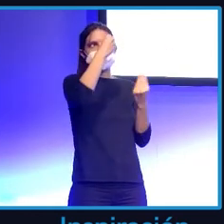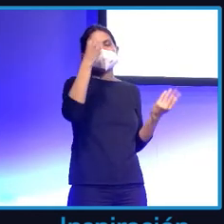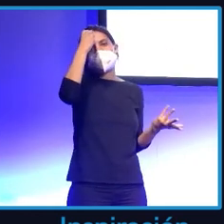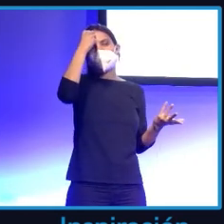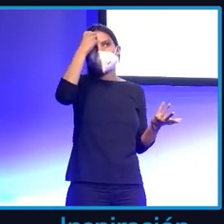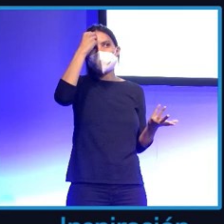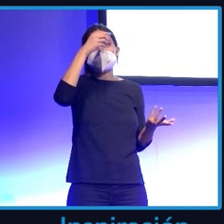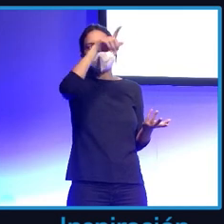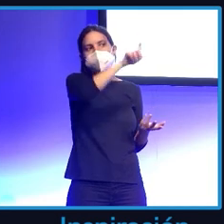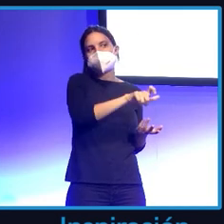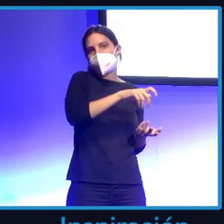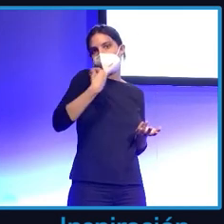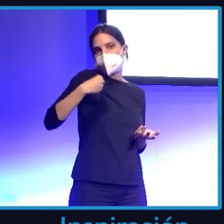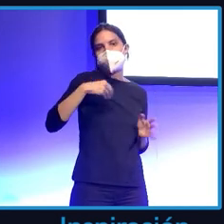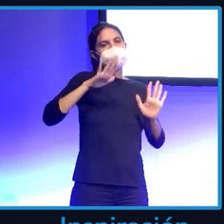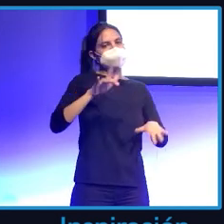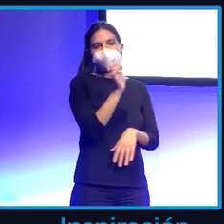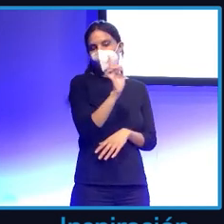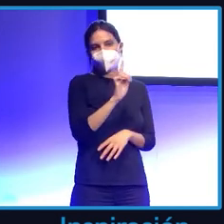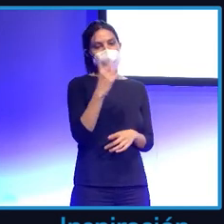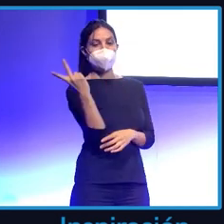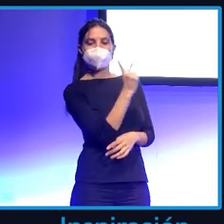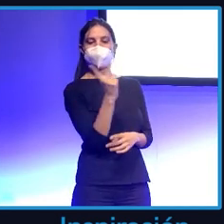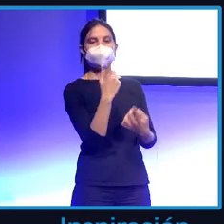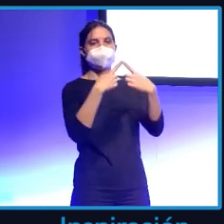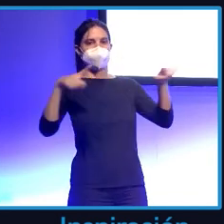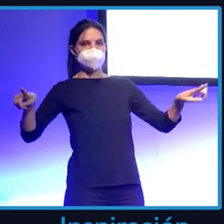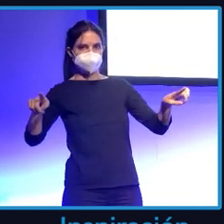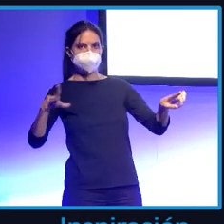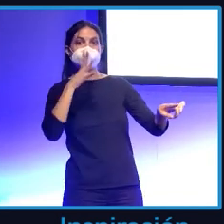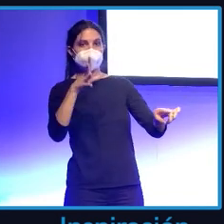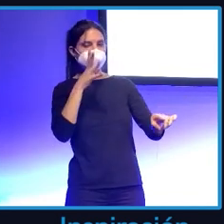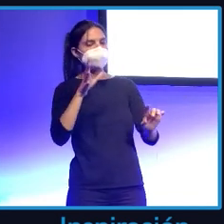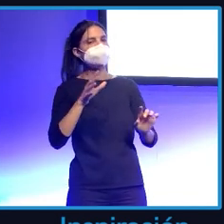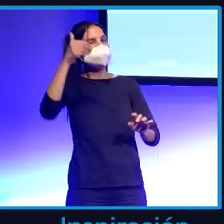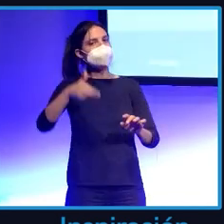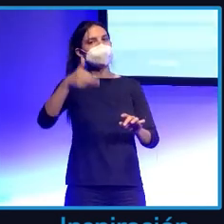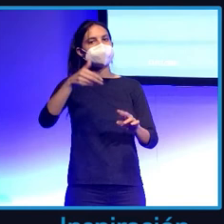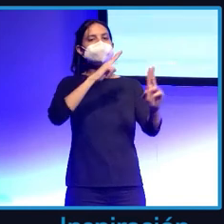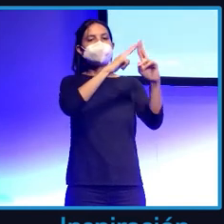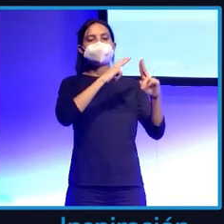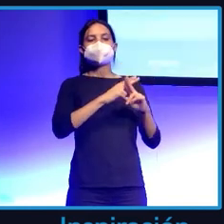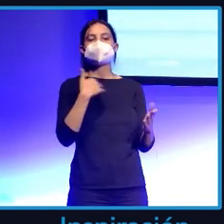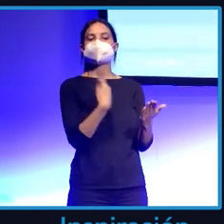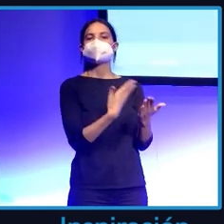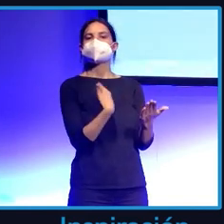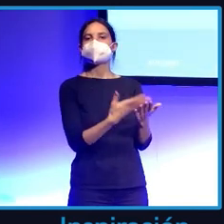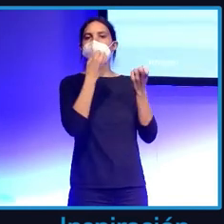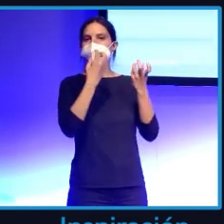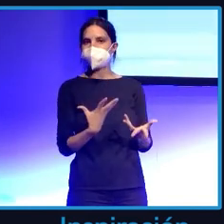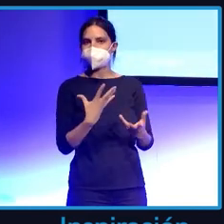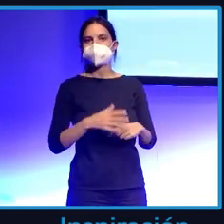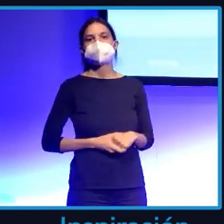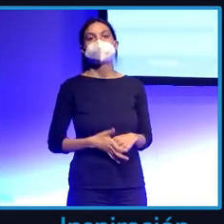pensar que es la misma persona, pero no, no lo es. Por eso es muy importante verificar siempre los datos. Cuando